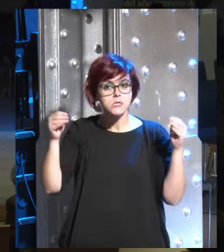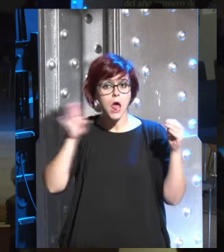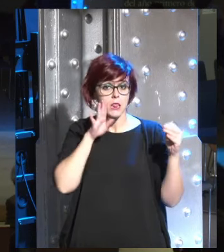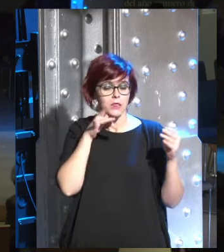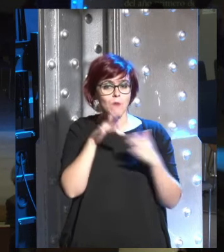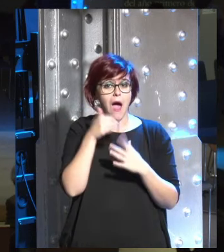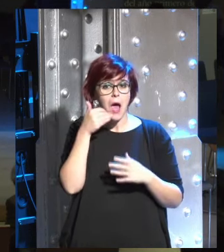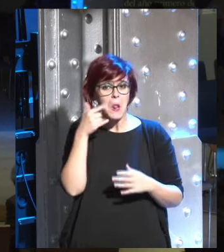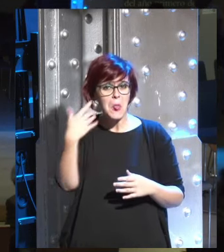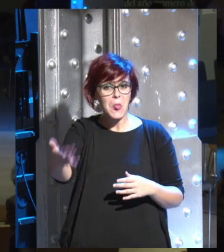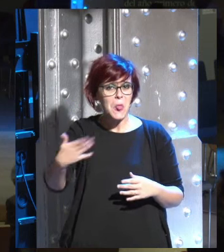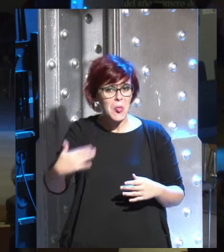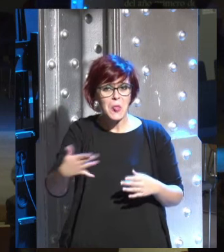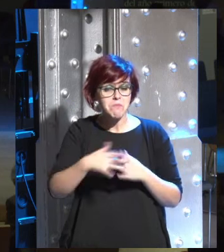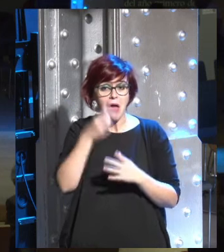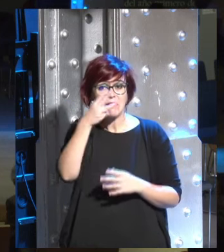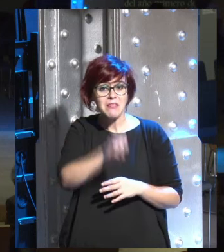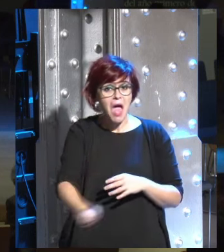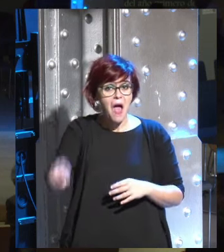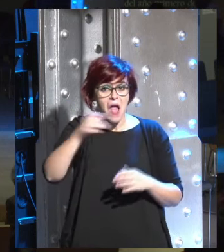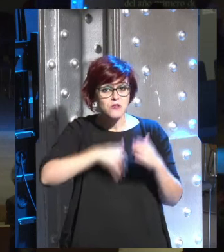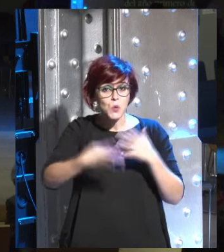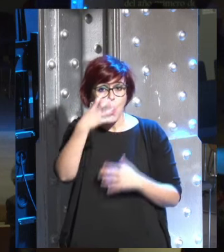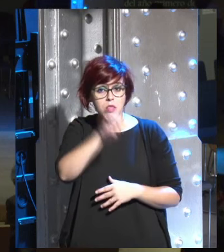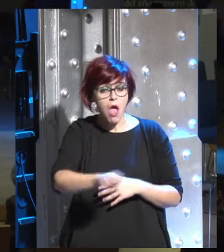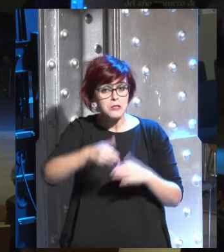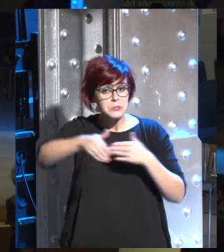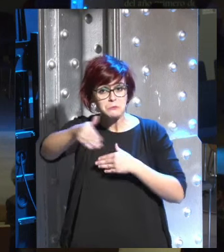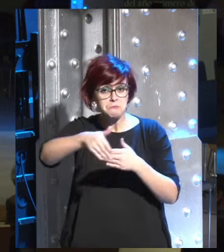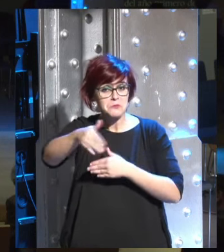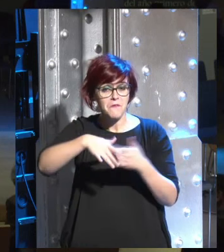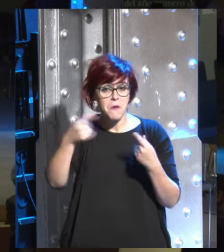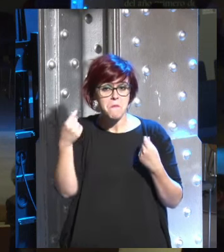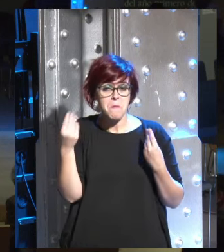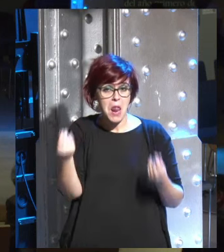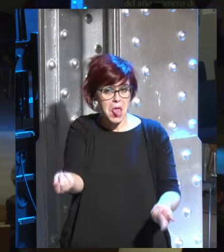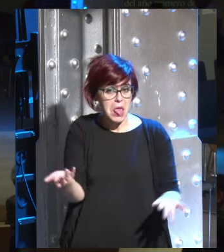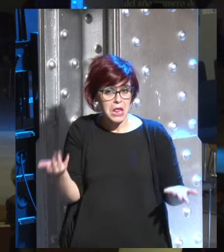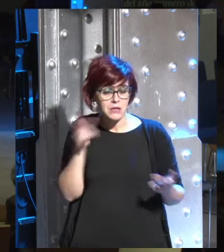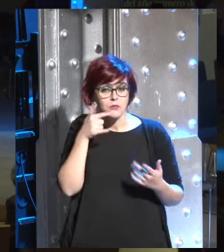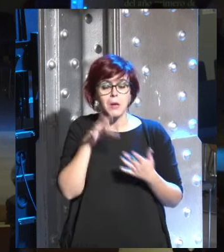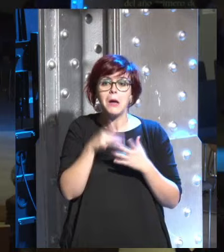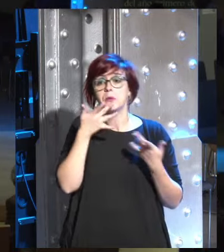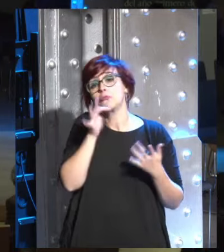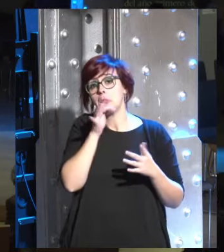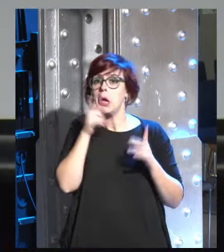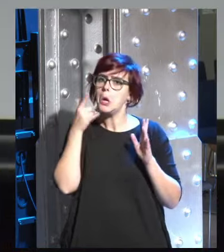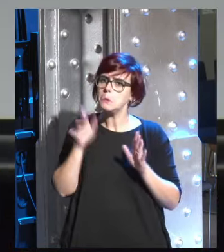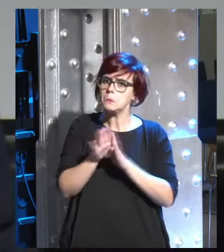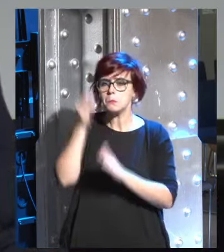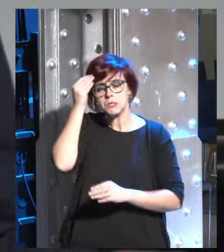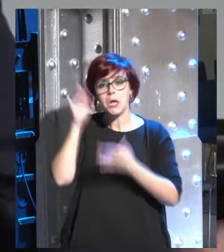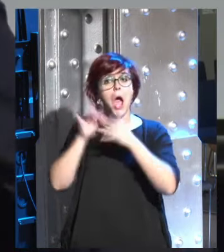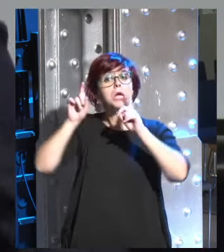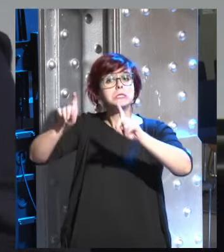serán totalmente irrelevantes dentro de 30 años o de 40 años y seguimos enseñándolas no porque pensemos que